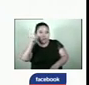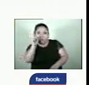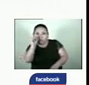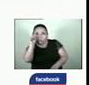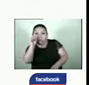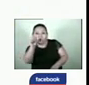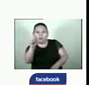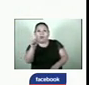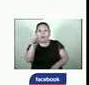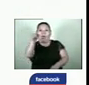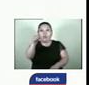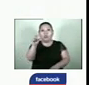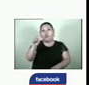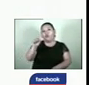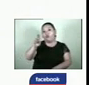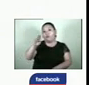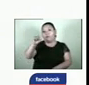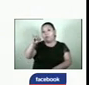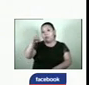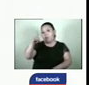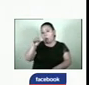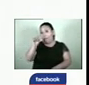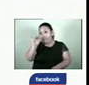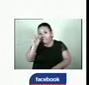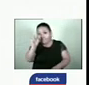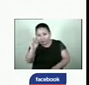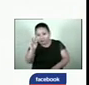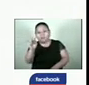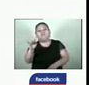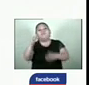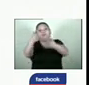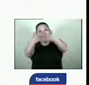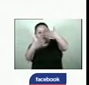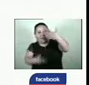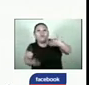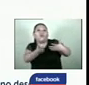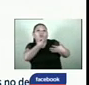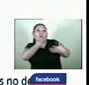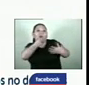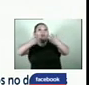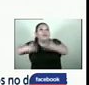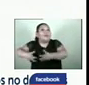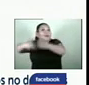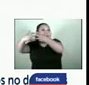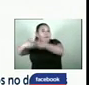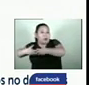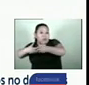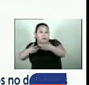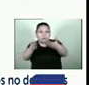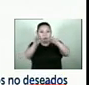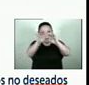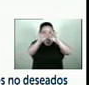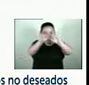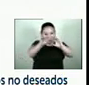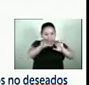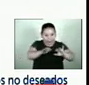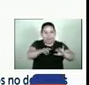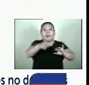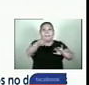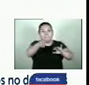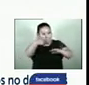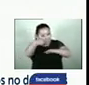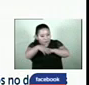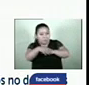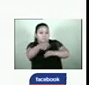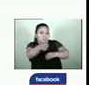clic en la pestaña Subsidio al Salario Mínimo. Ahí deberá ingresar los datos de su empresa para que posteriormente sean validados por